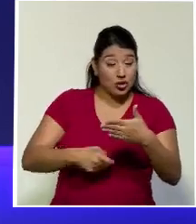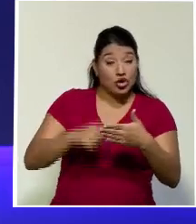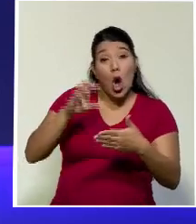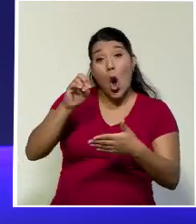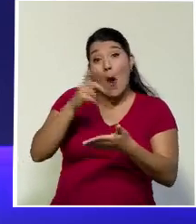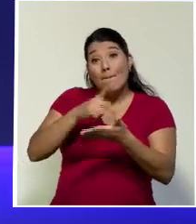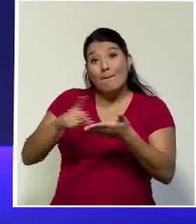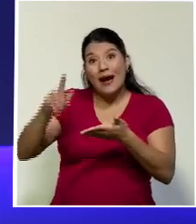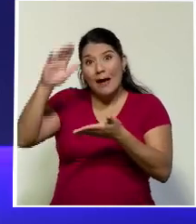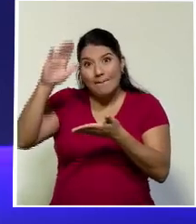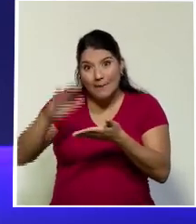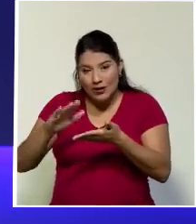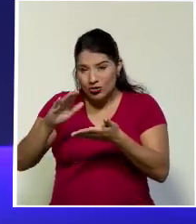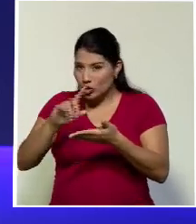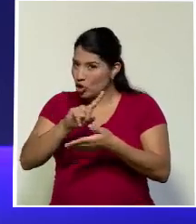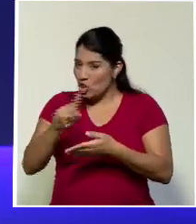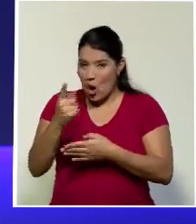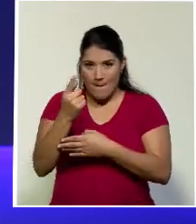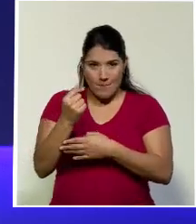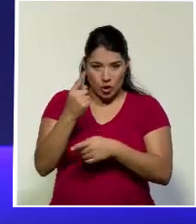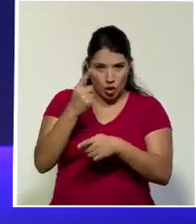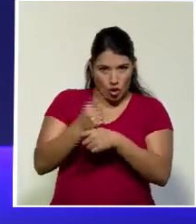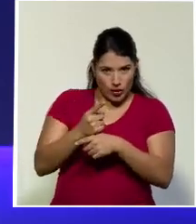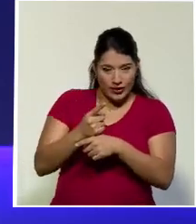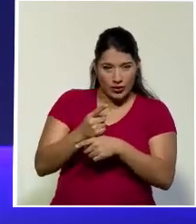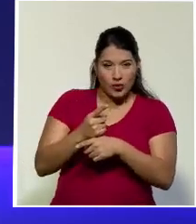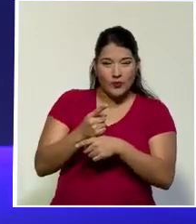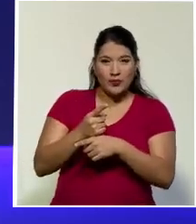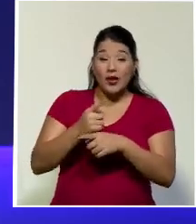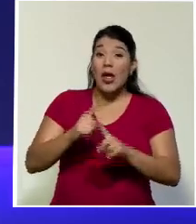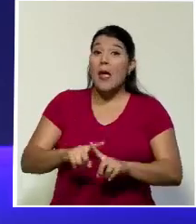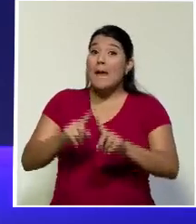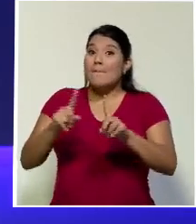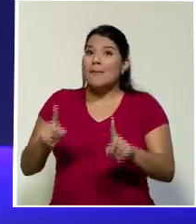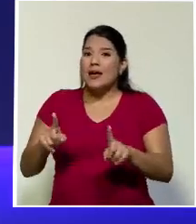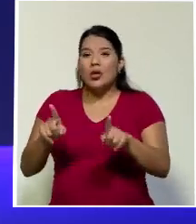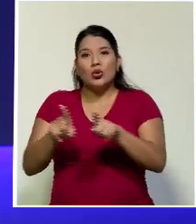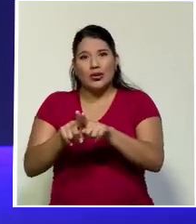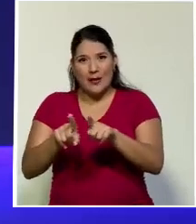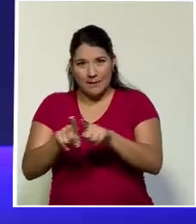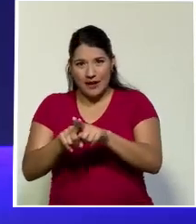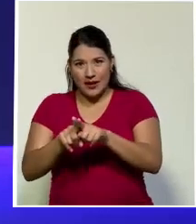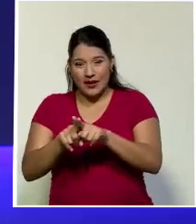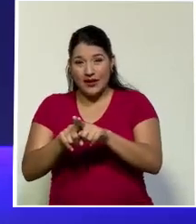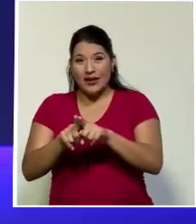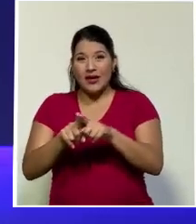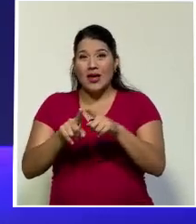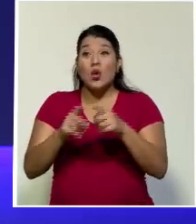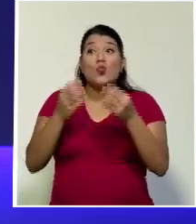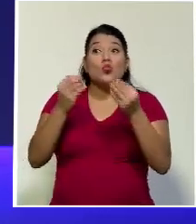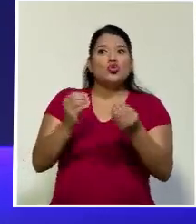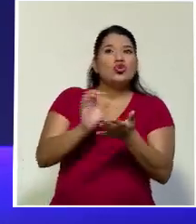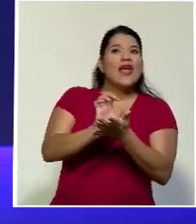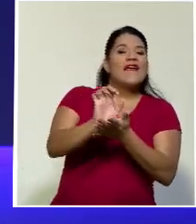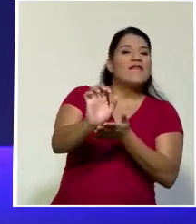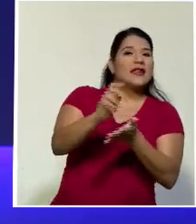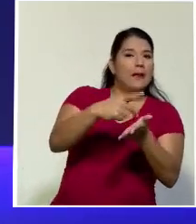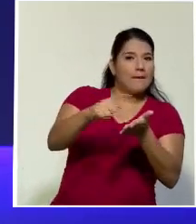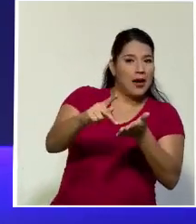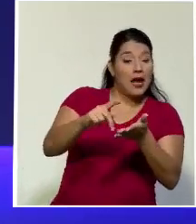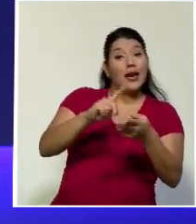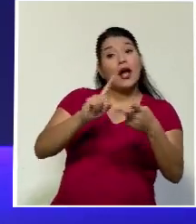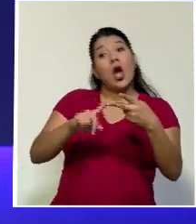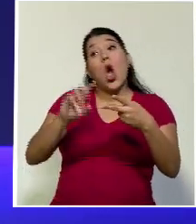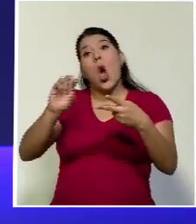muestra datos de evasión. Pero hay otro gran eslabón, que es la ilusión de impuestos. La ilusión de